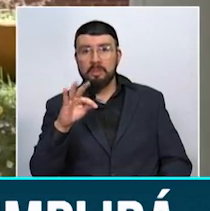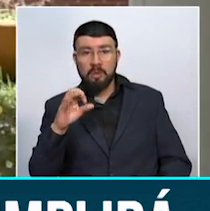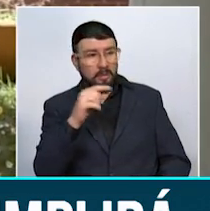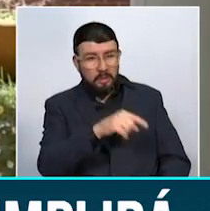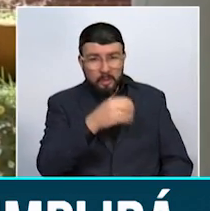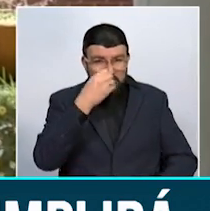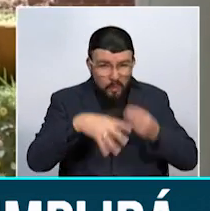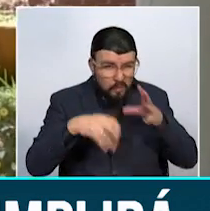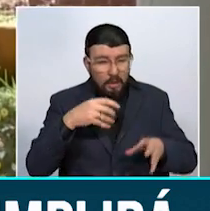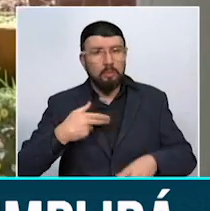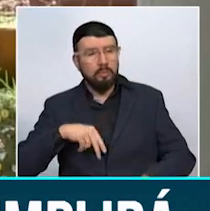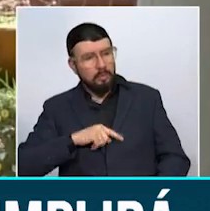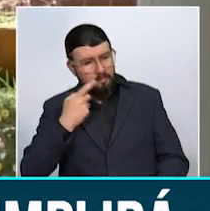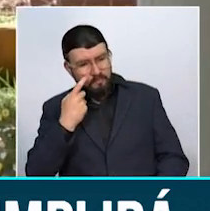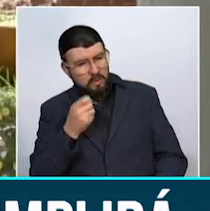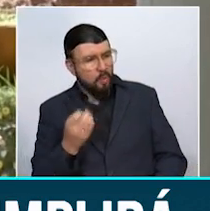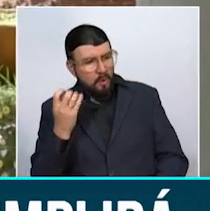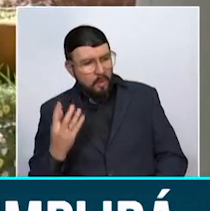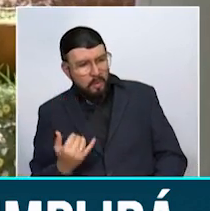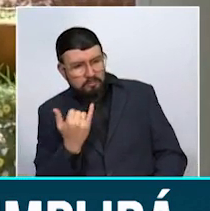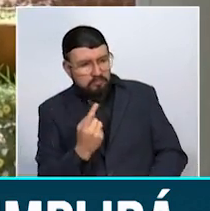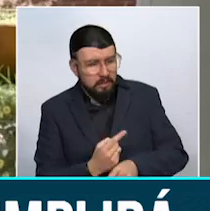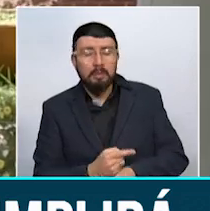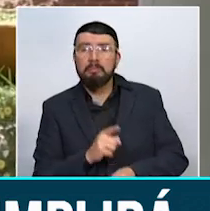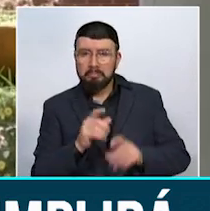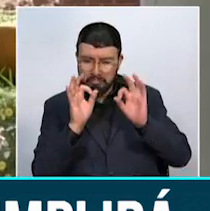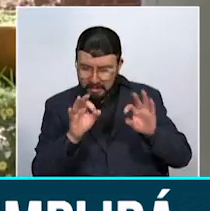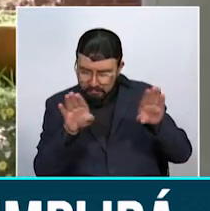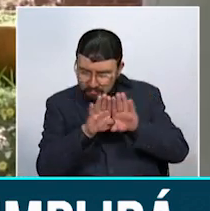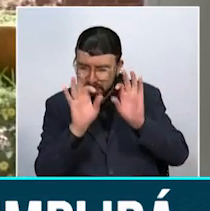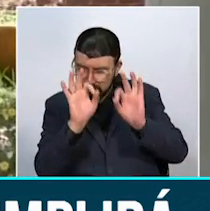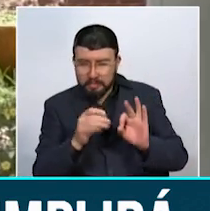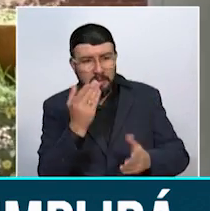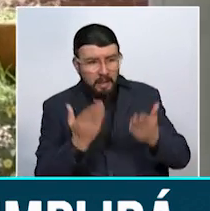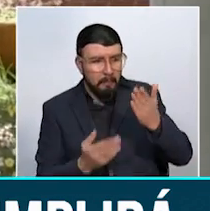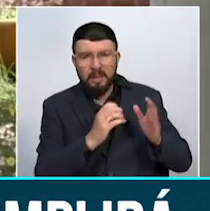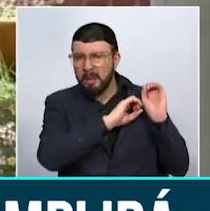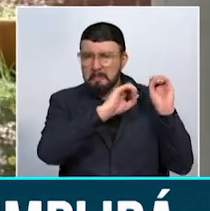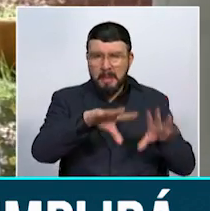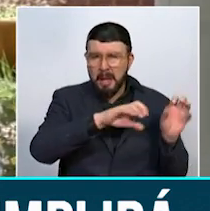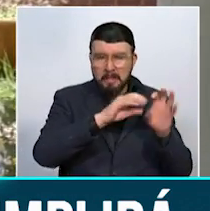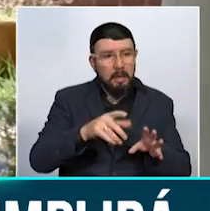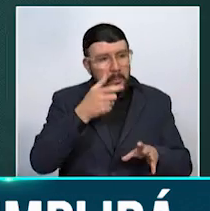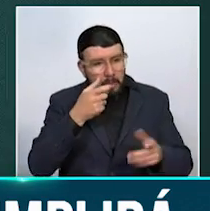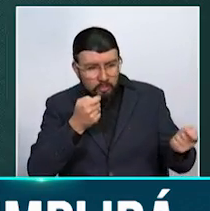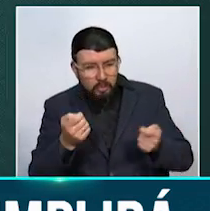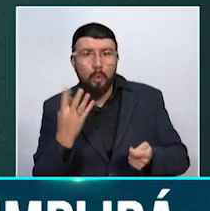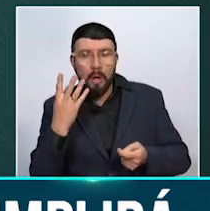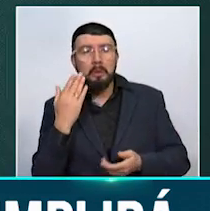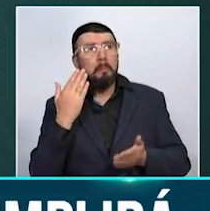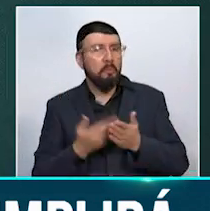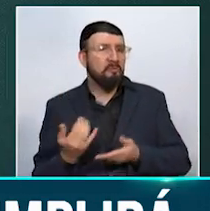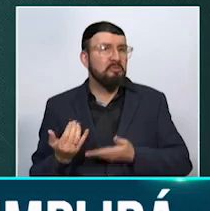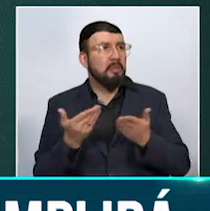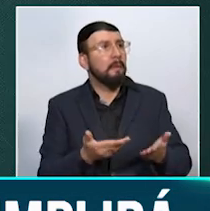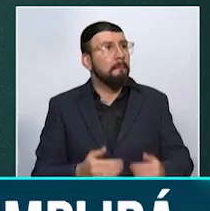cual estamos calculando esta tasa retributiva está muy bien calculado de acuerdo a las evidencias técnicas que aportamos. Otra